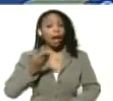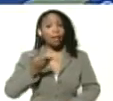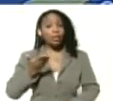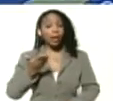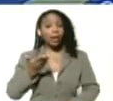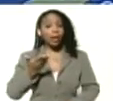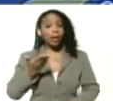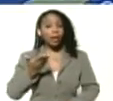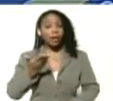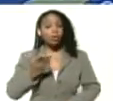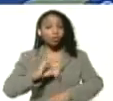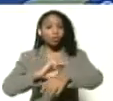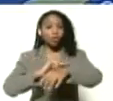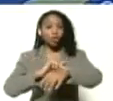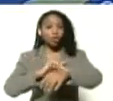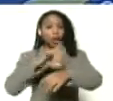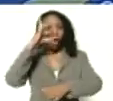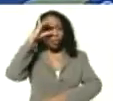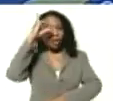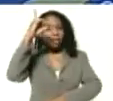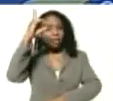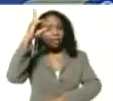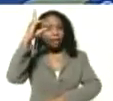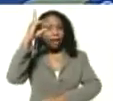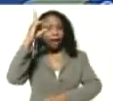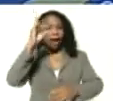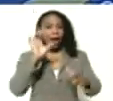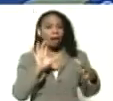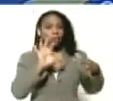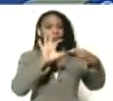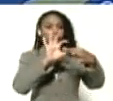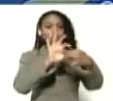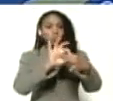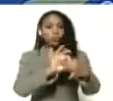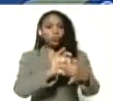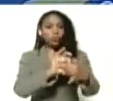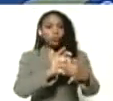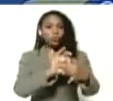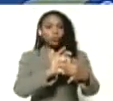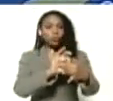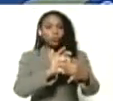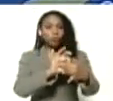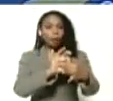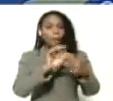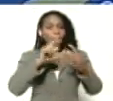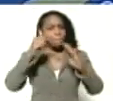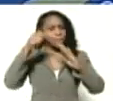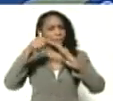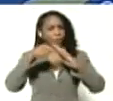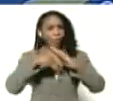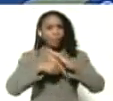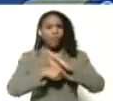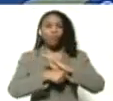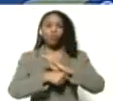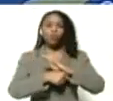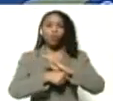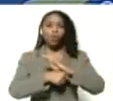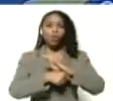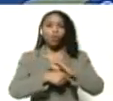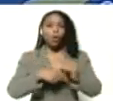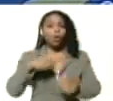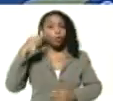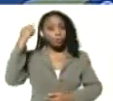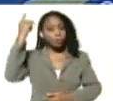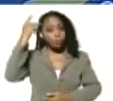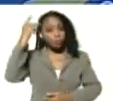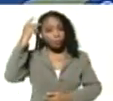doctora Delcy Rodríguez. El vínculo profundo, cognitivo,